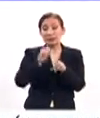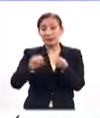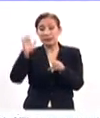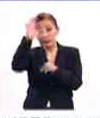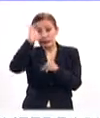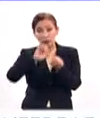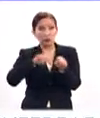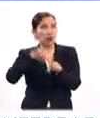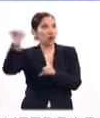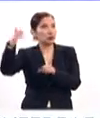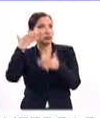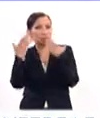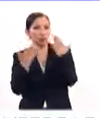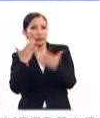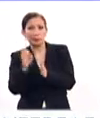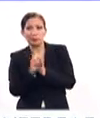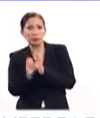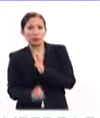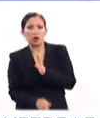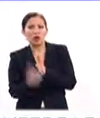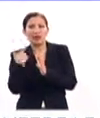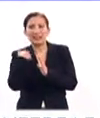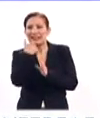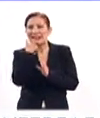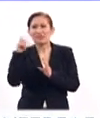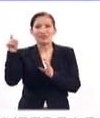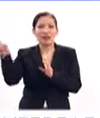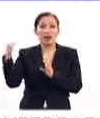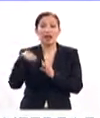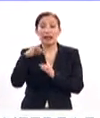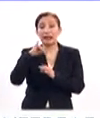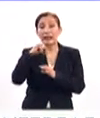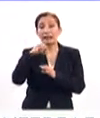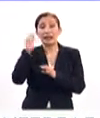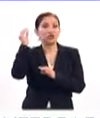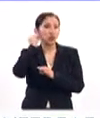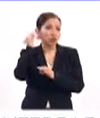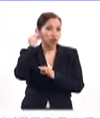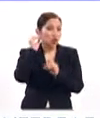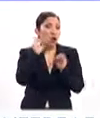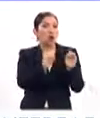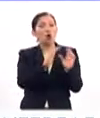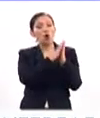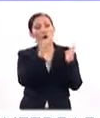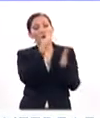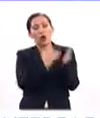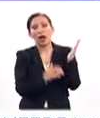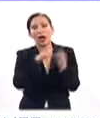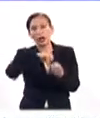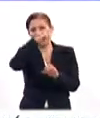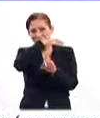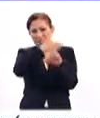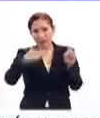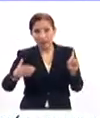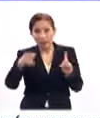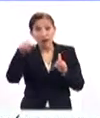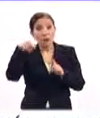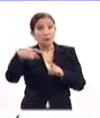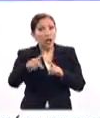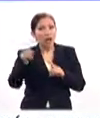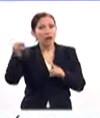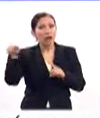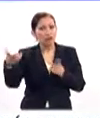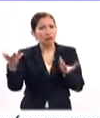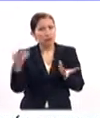pero hay gente que estudió ahorita en el Reino Unido ingeniería en sonido o literatura medieval incluso, pero